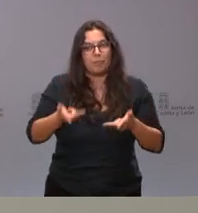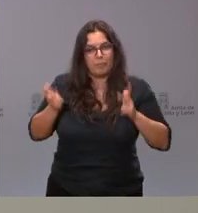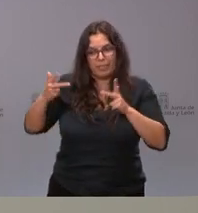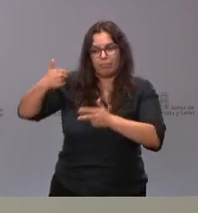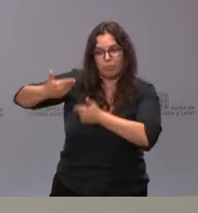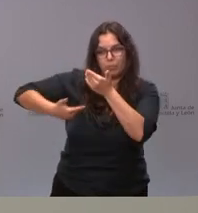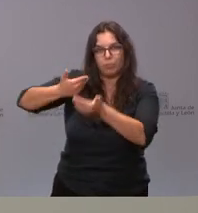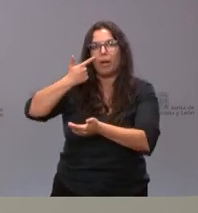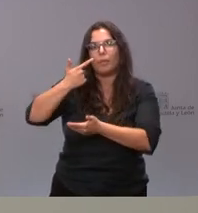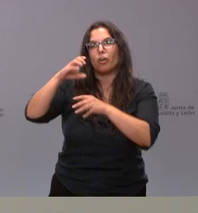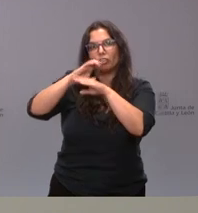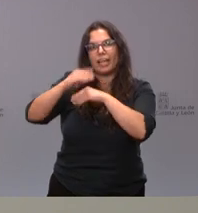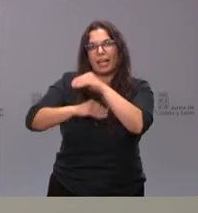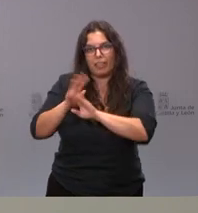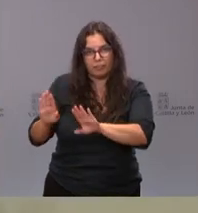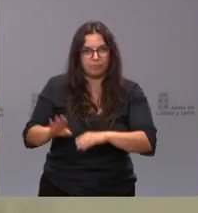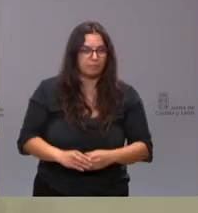el trabajo por parte de la consejería.